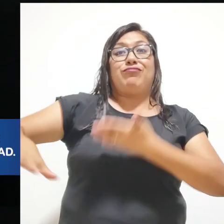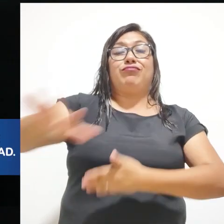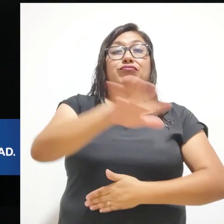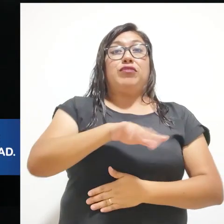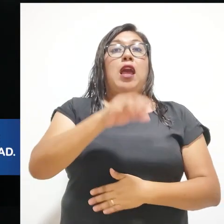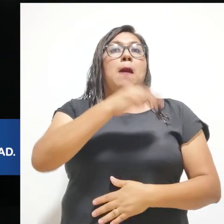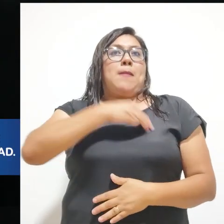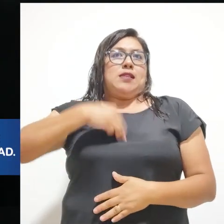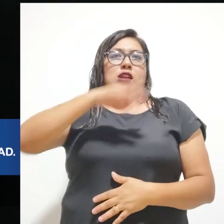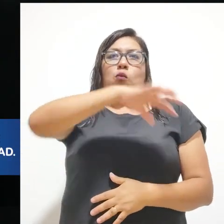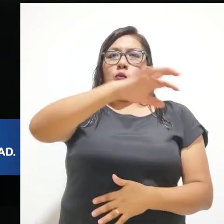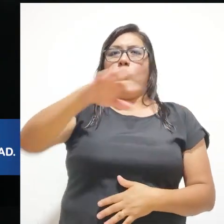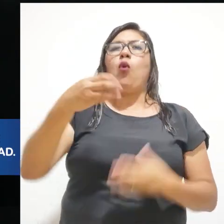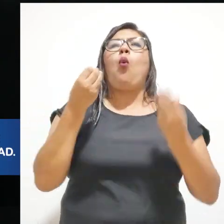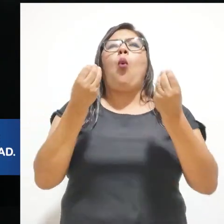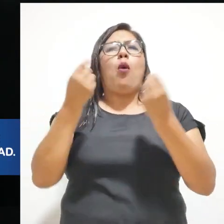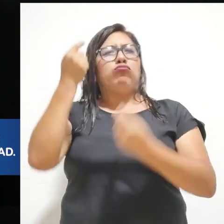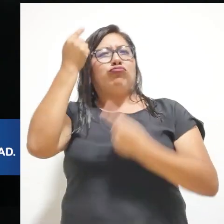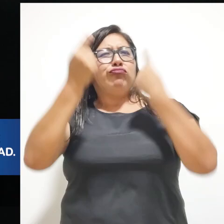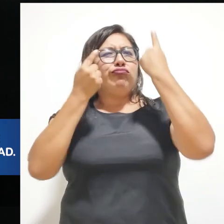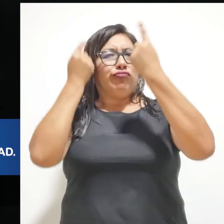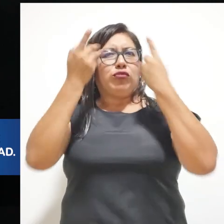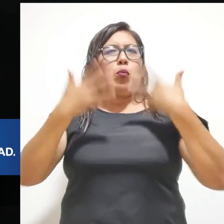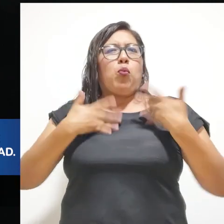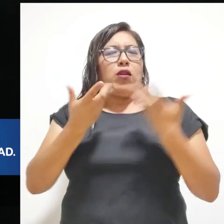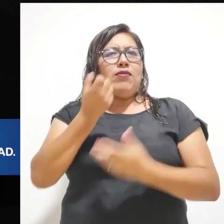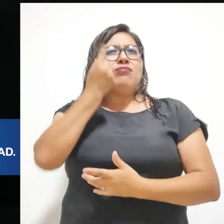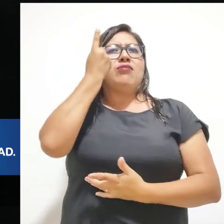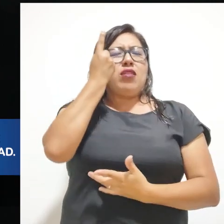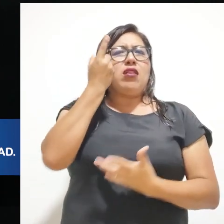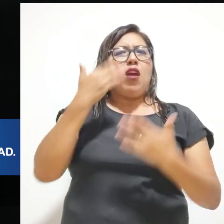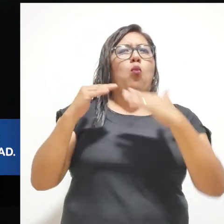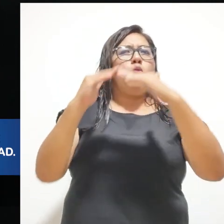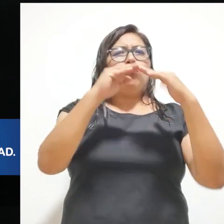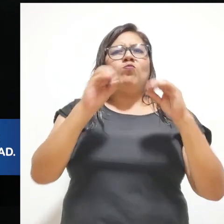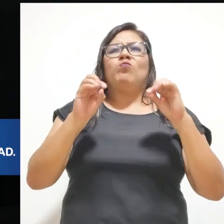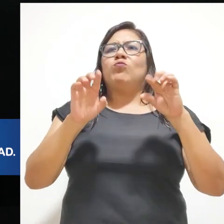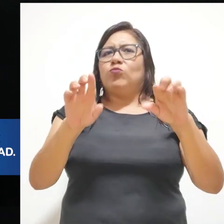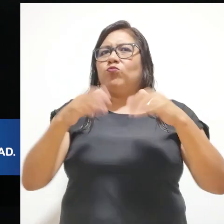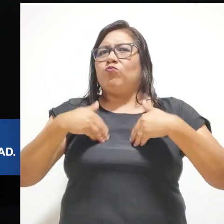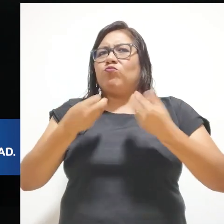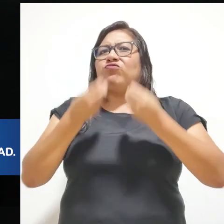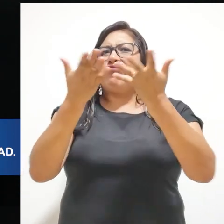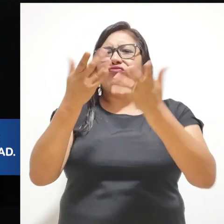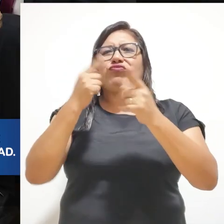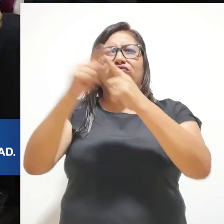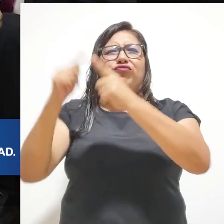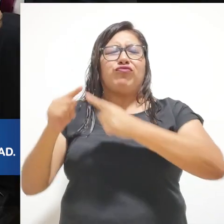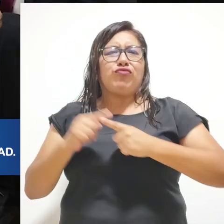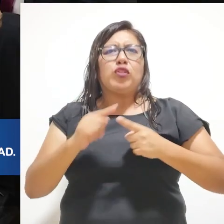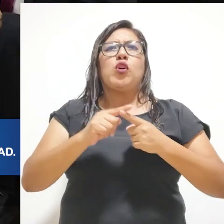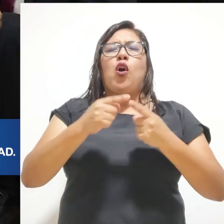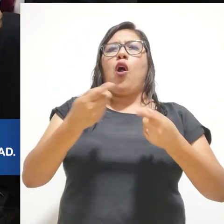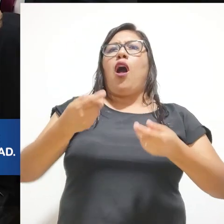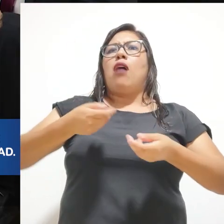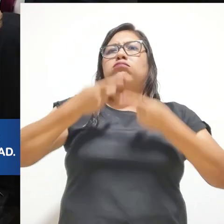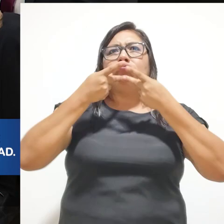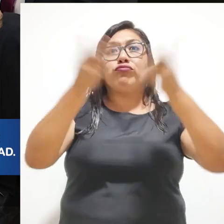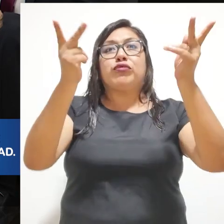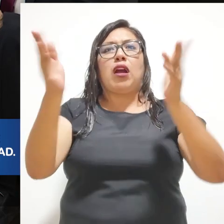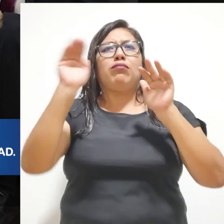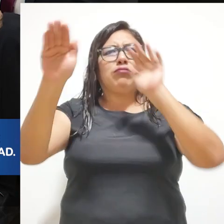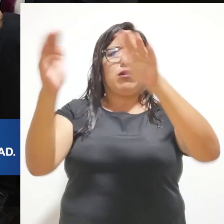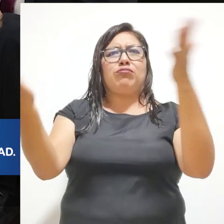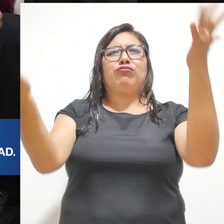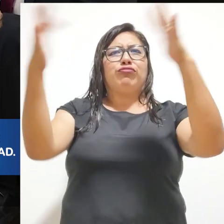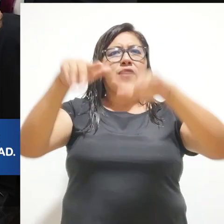entidades públicas, cómo aplicar esta medida, cómo entender esta igualdad de oportunidades que queremos que en todas las convocatorias de contrataciones que